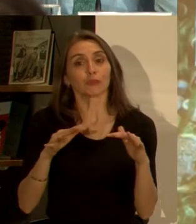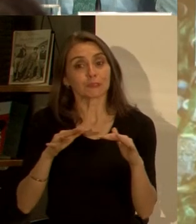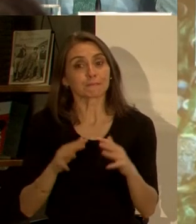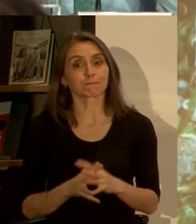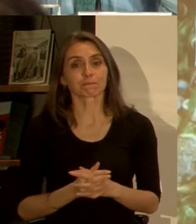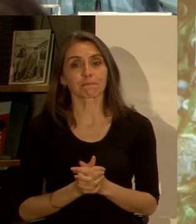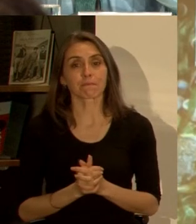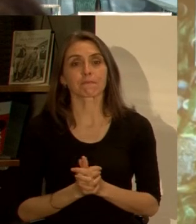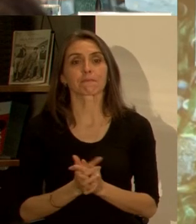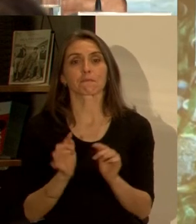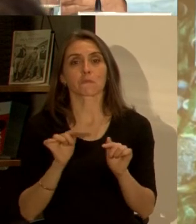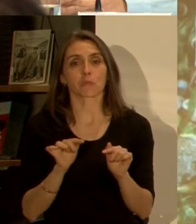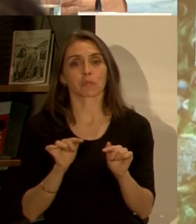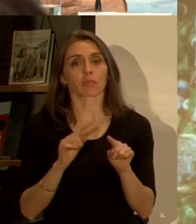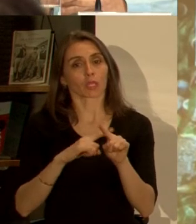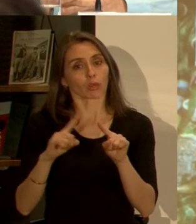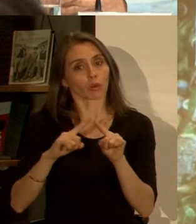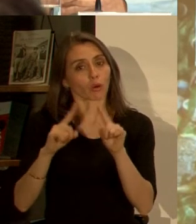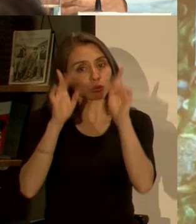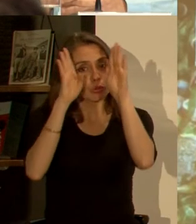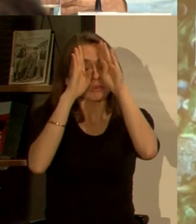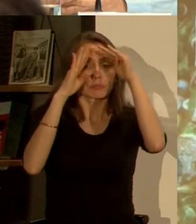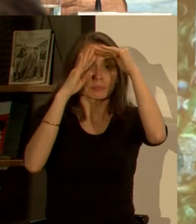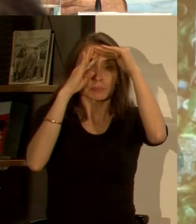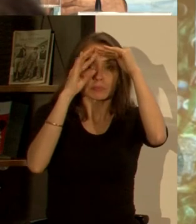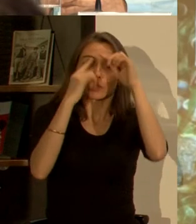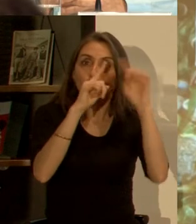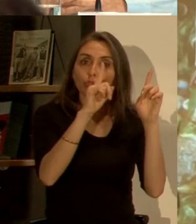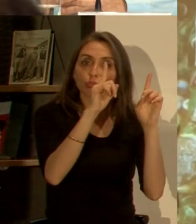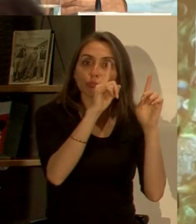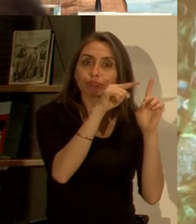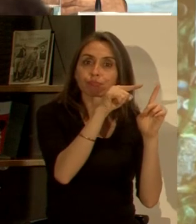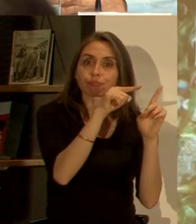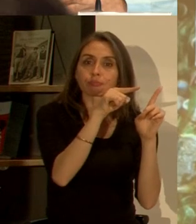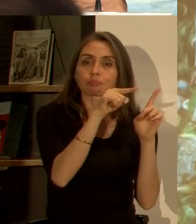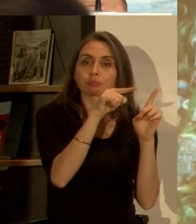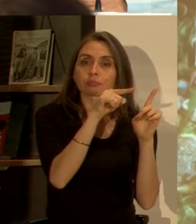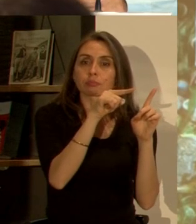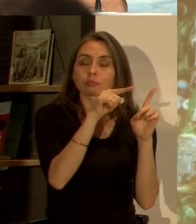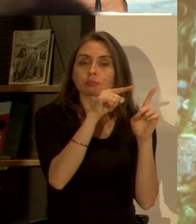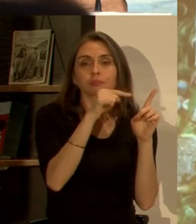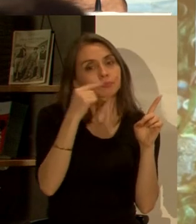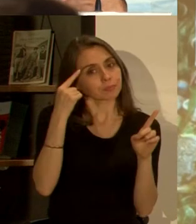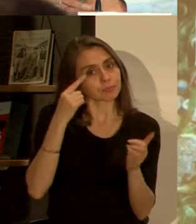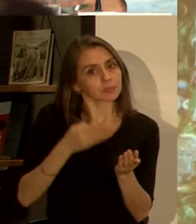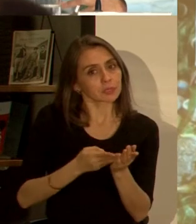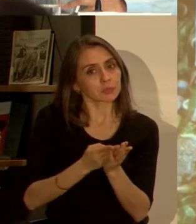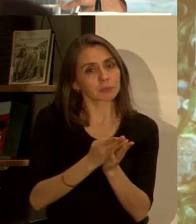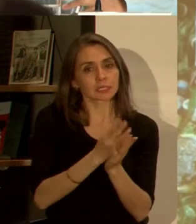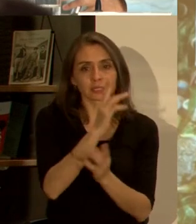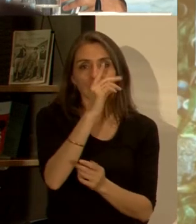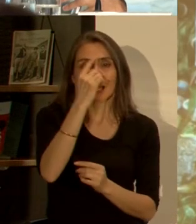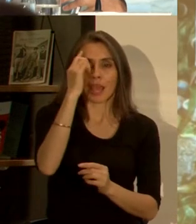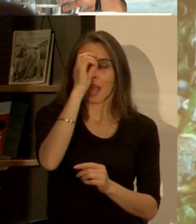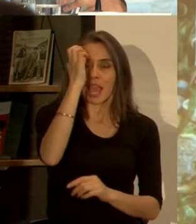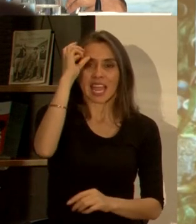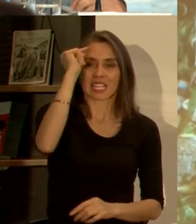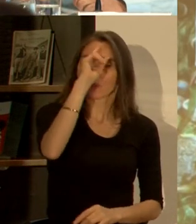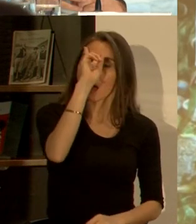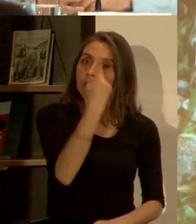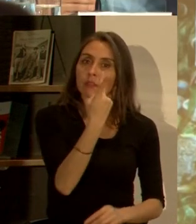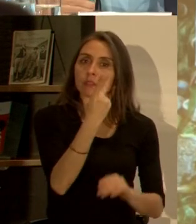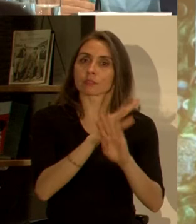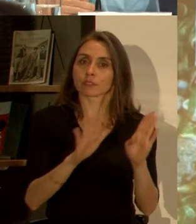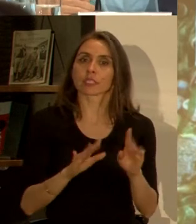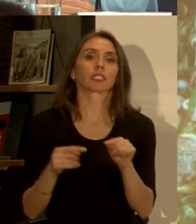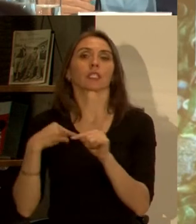Todo esto gira alrededor de otro paradigma y es que hay que empezar a romper la idea de que yo consumo aquí, tiro